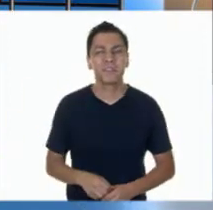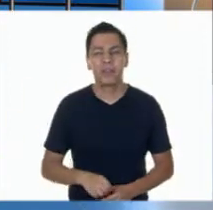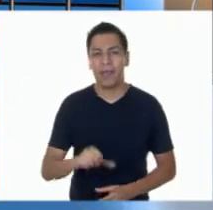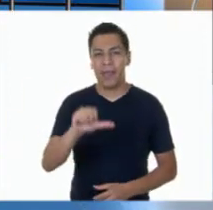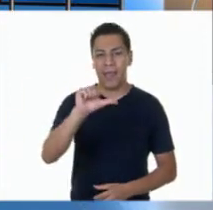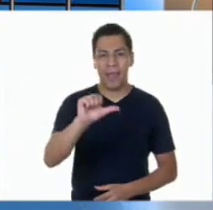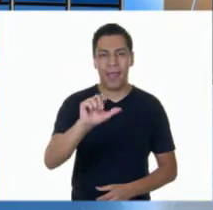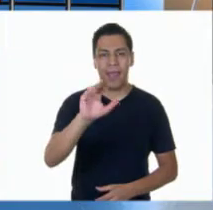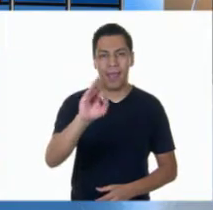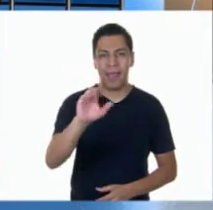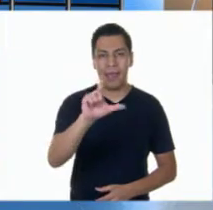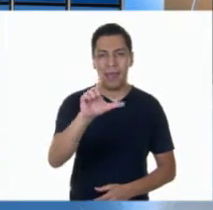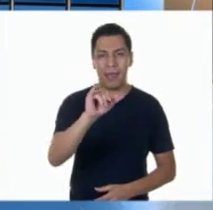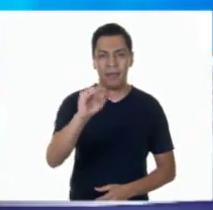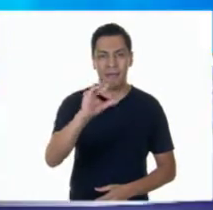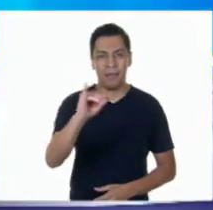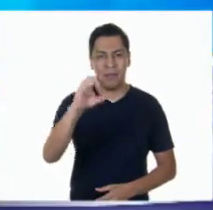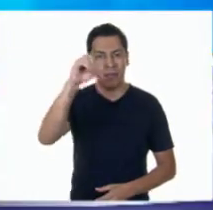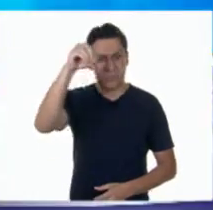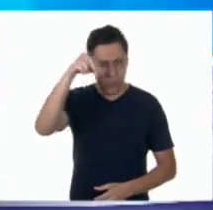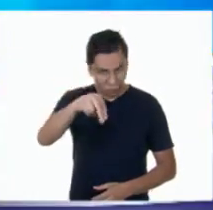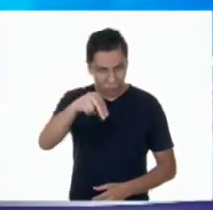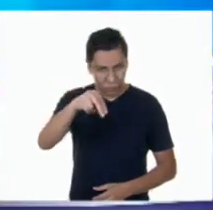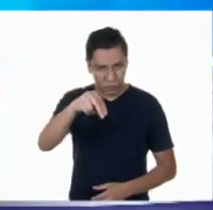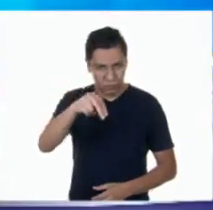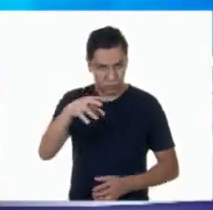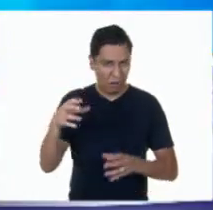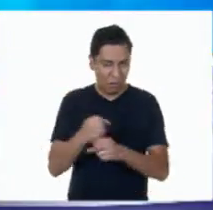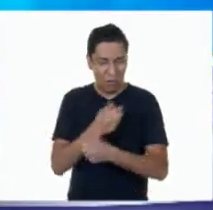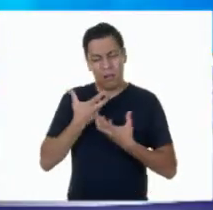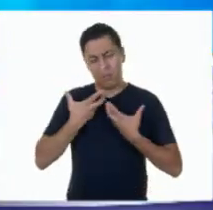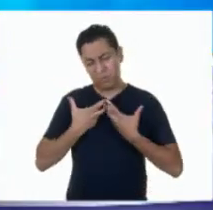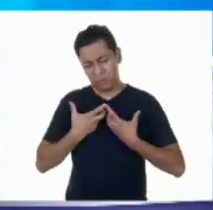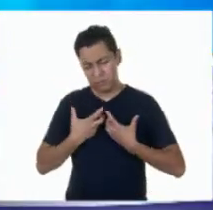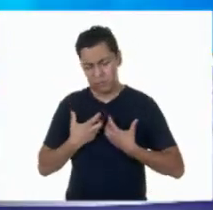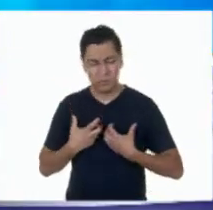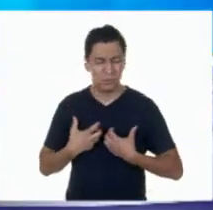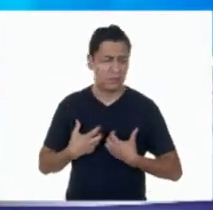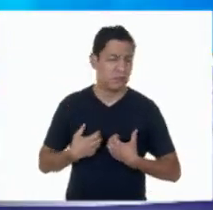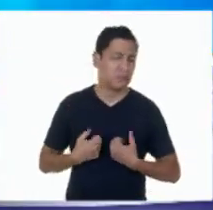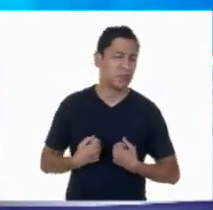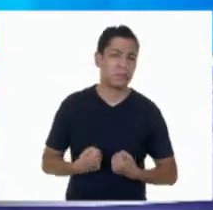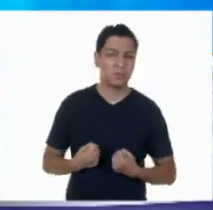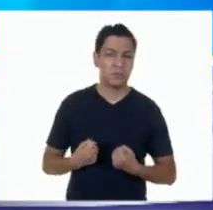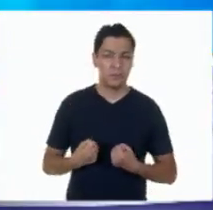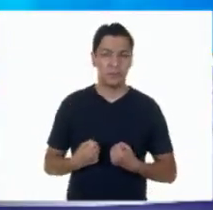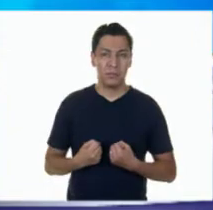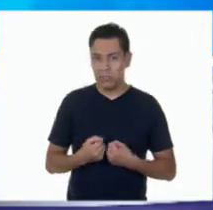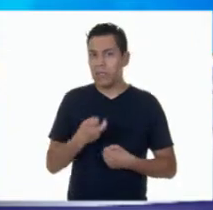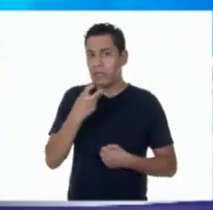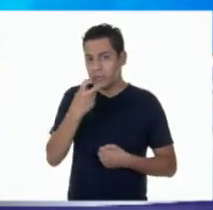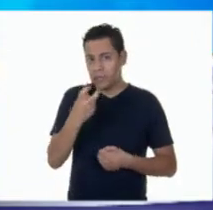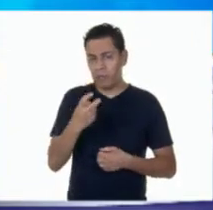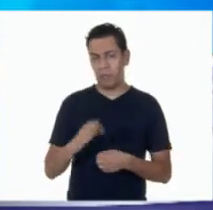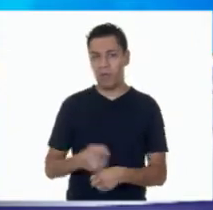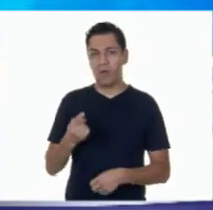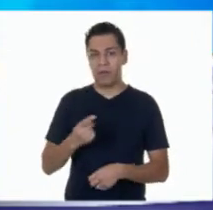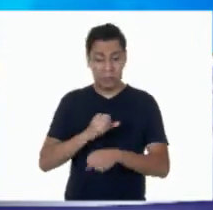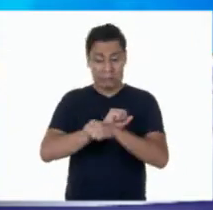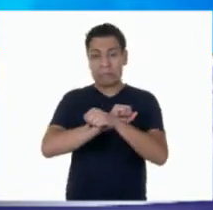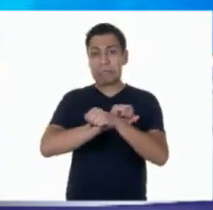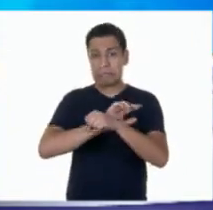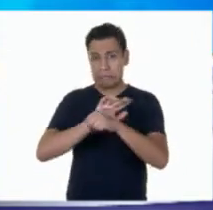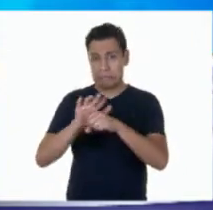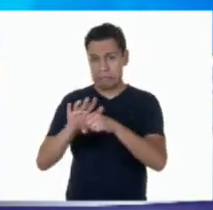que también se ha manifestado en esta larga pandemia, donde también parece ser que nos enfrentamos a